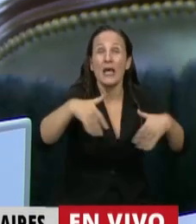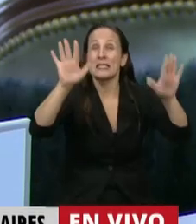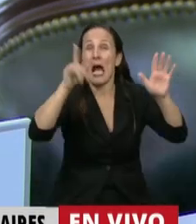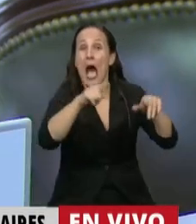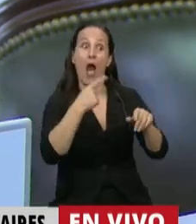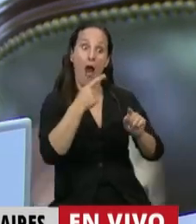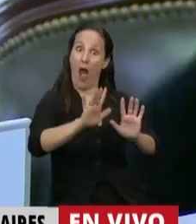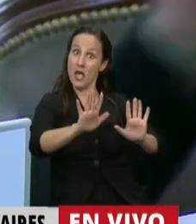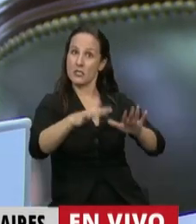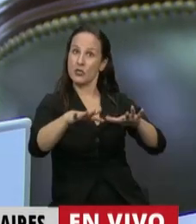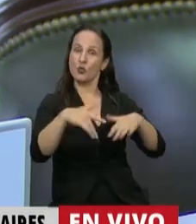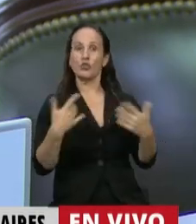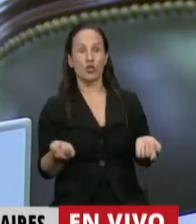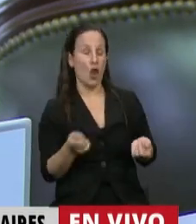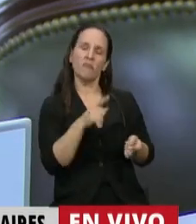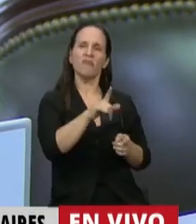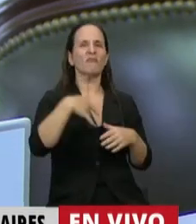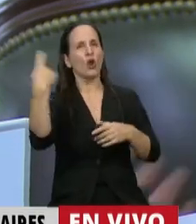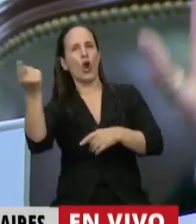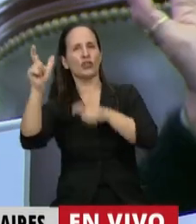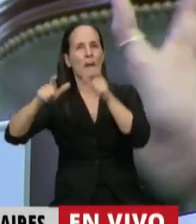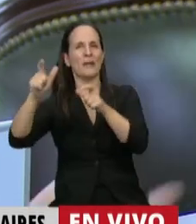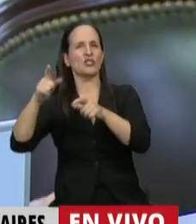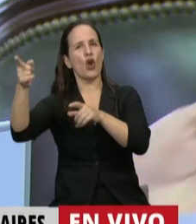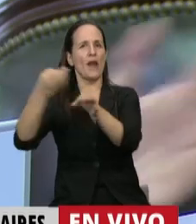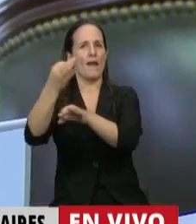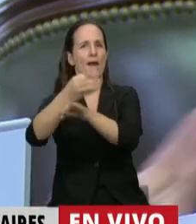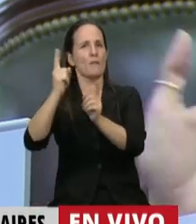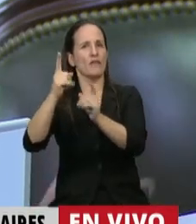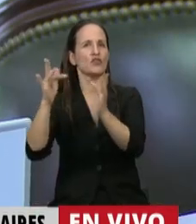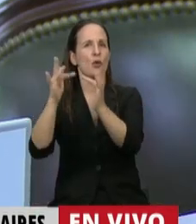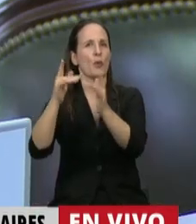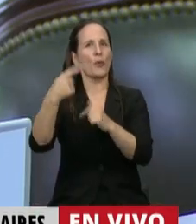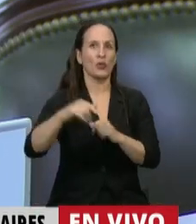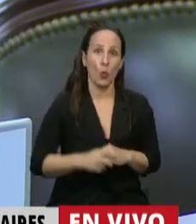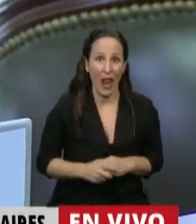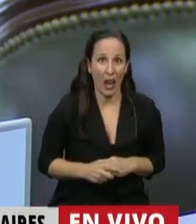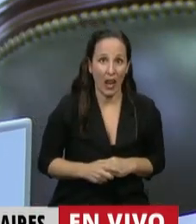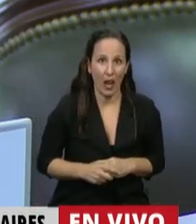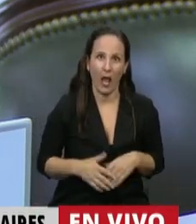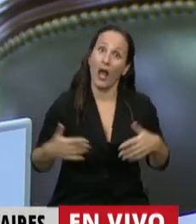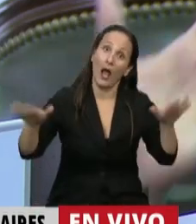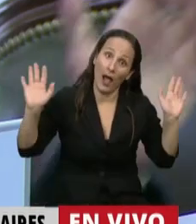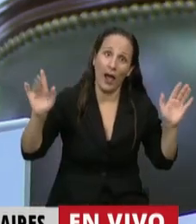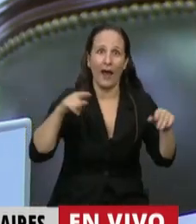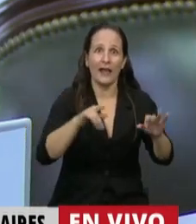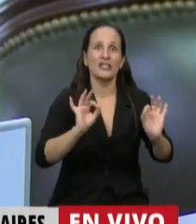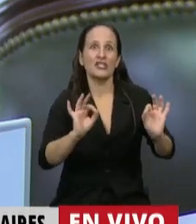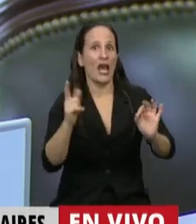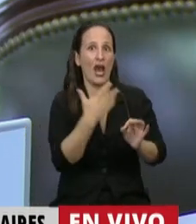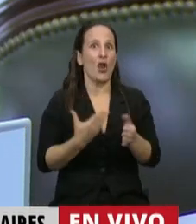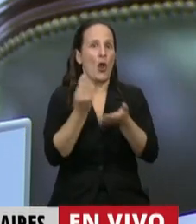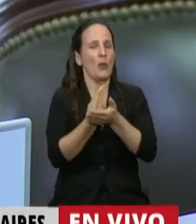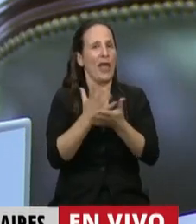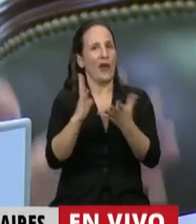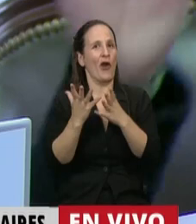diga, pongo rompehuelgas a dar educación virtual. Y total, pueden contar con el acompañamiento del gobierno